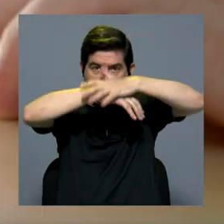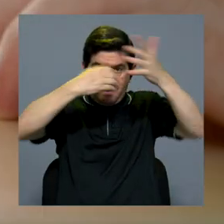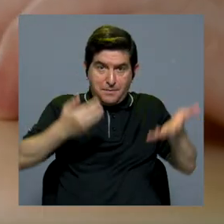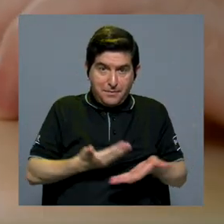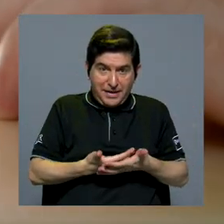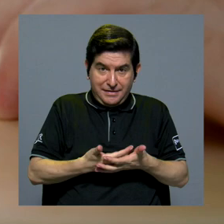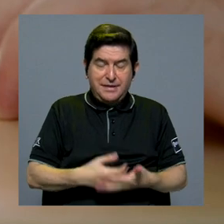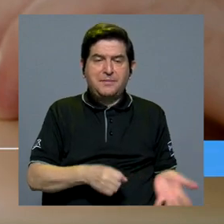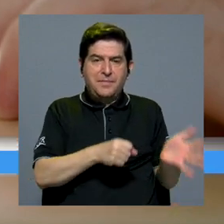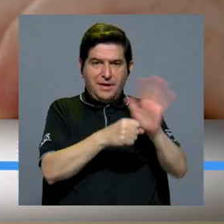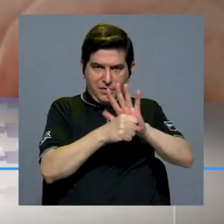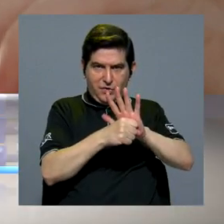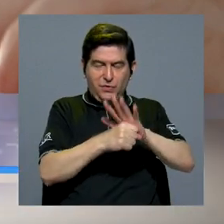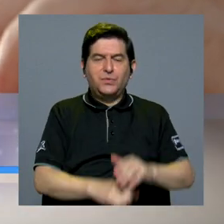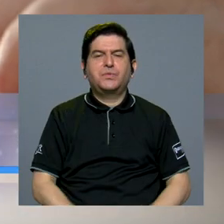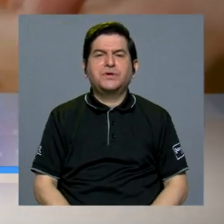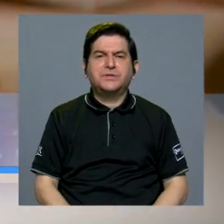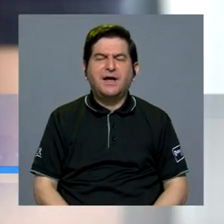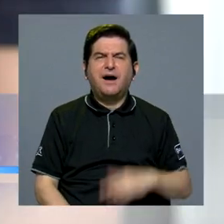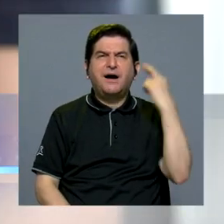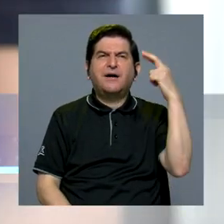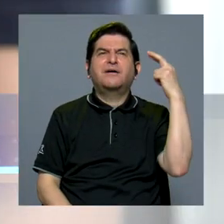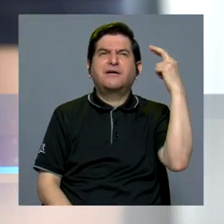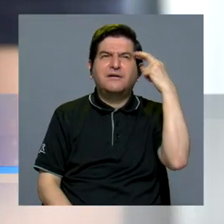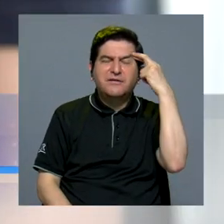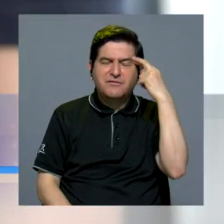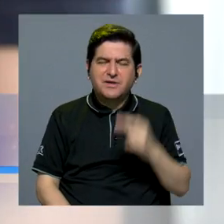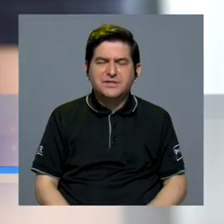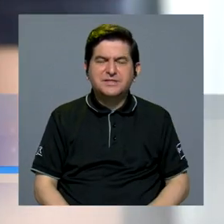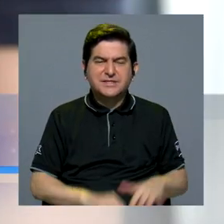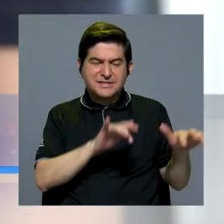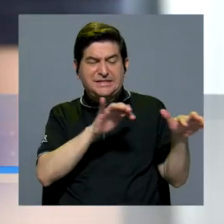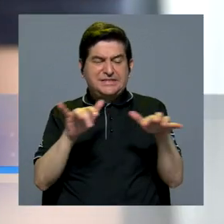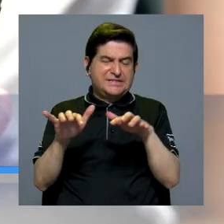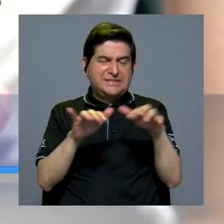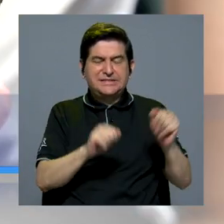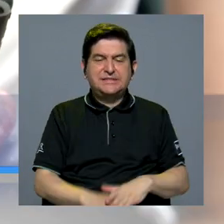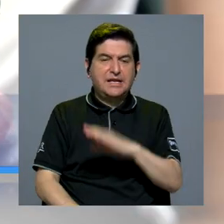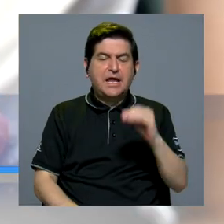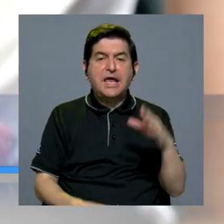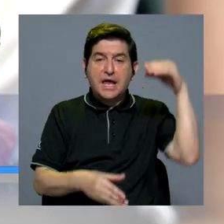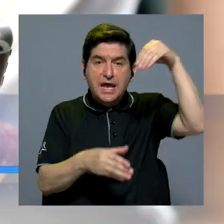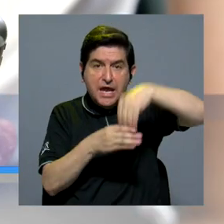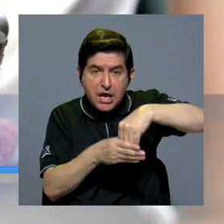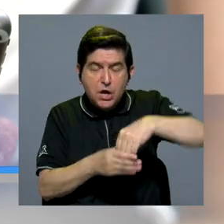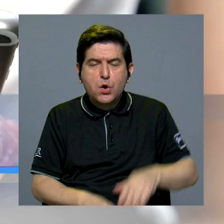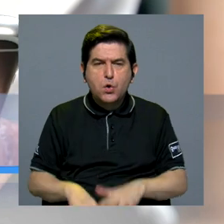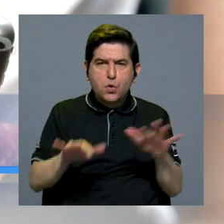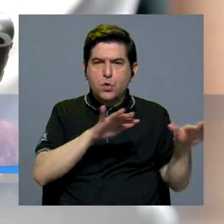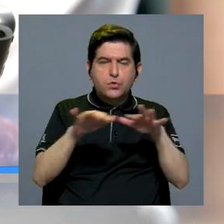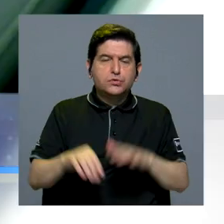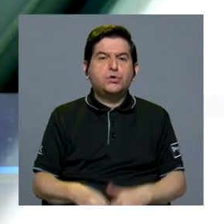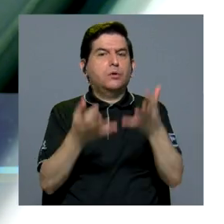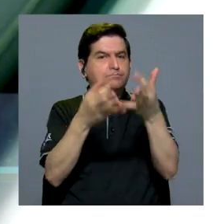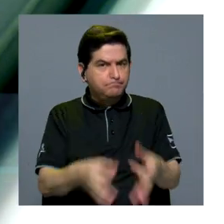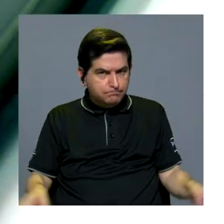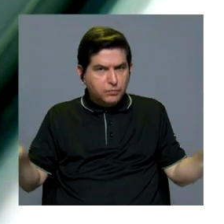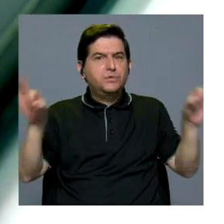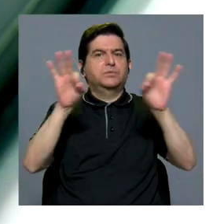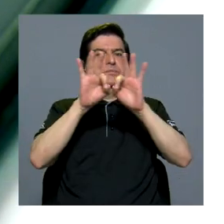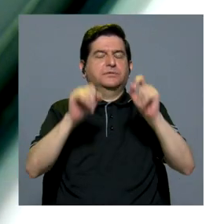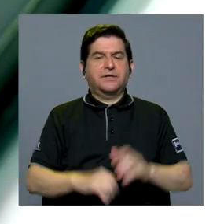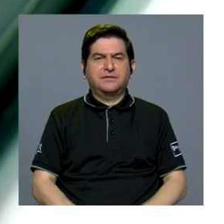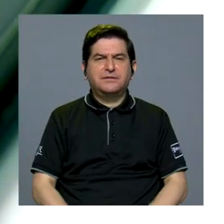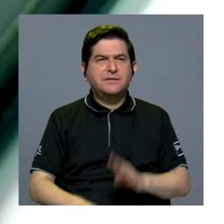La pandemia provocada por la COVID-19 hizo que reflexionar acerca de la digitalización y la inclusión digital se